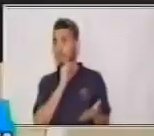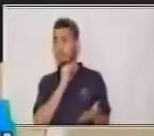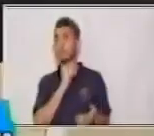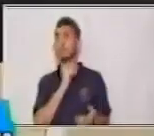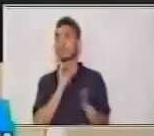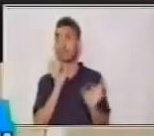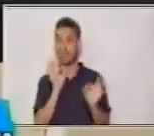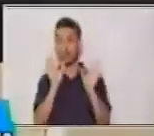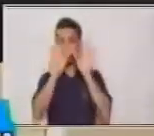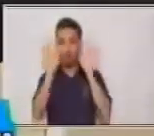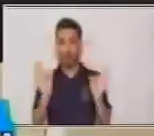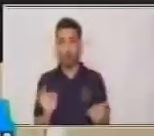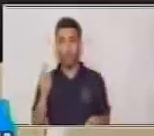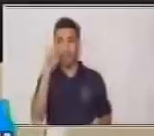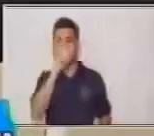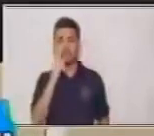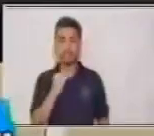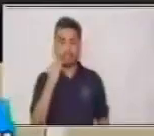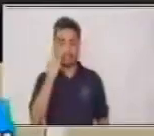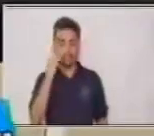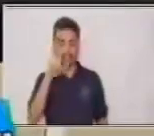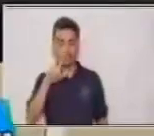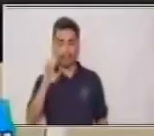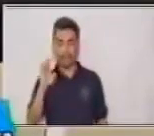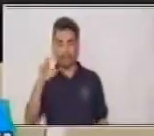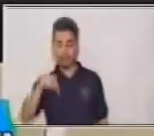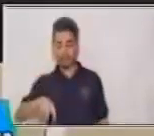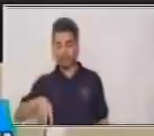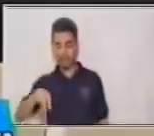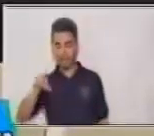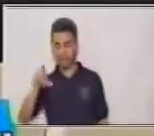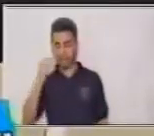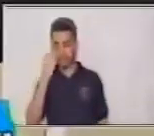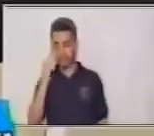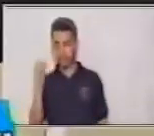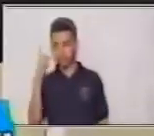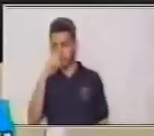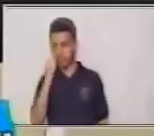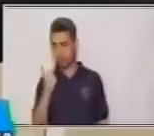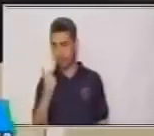de manera silenciosa. Bien, yo soy Juan.